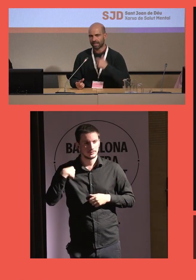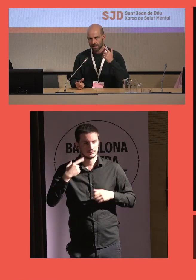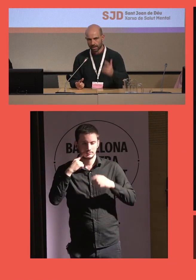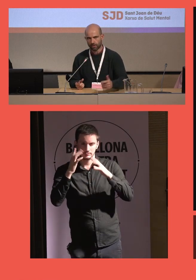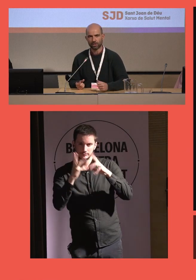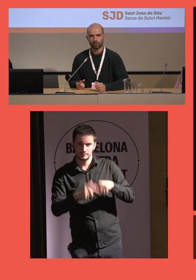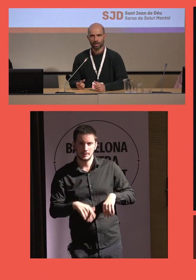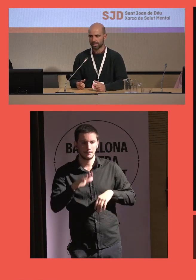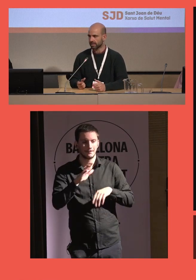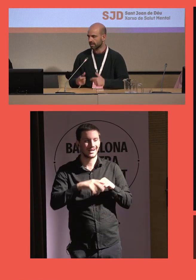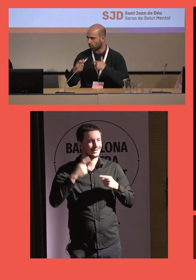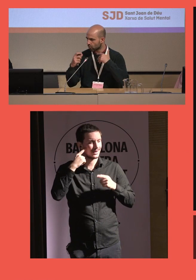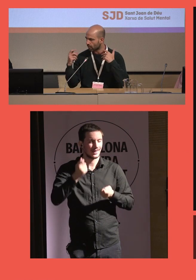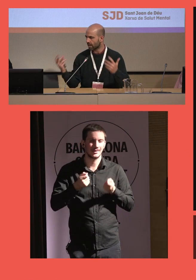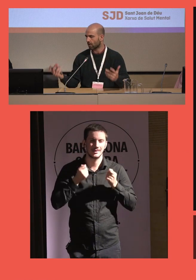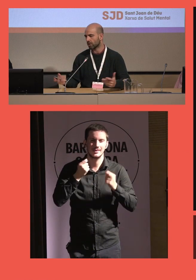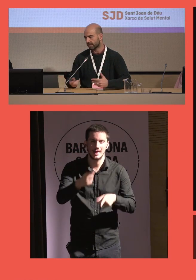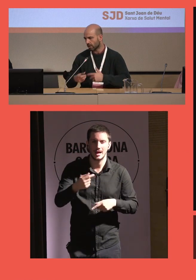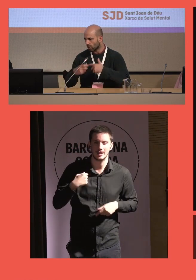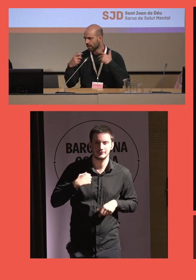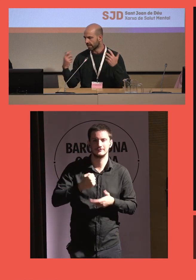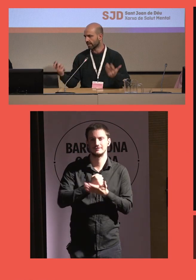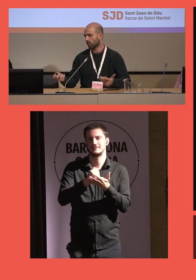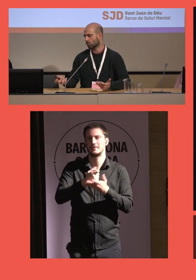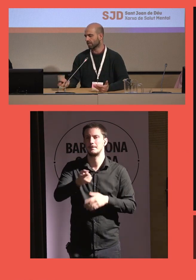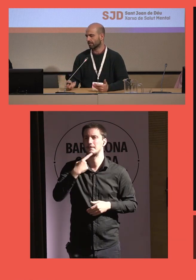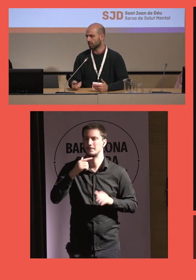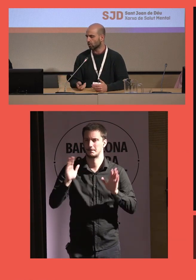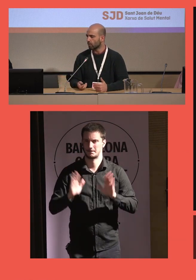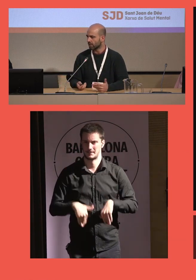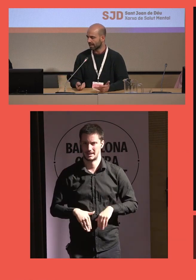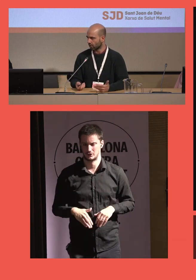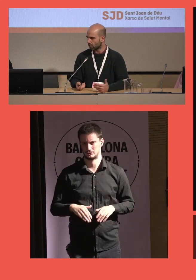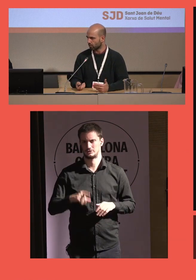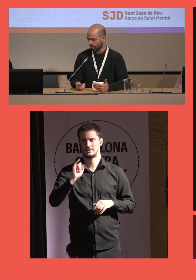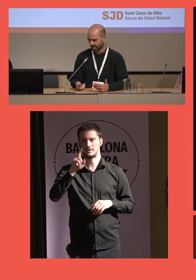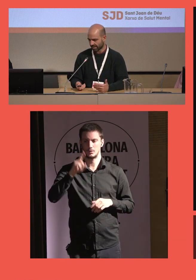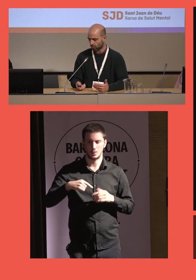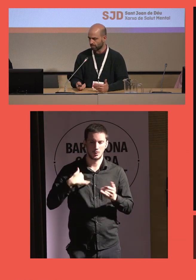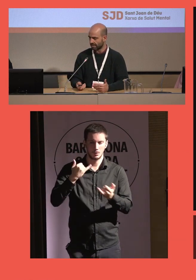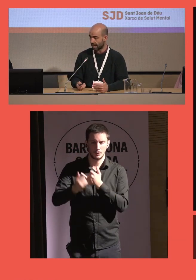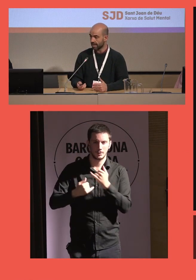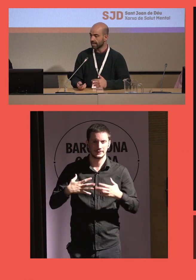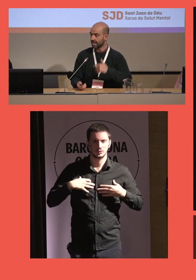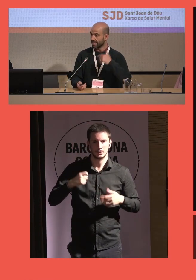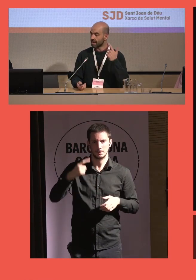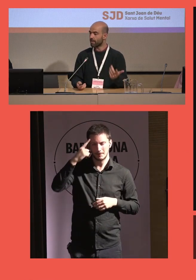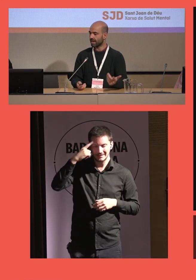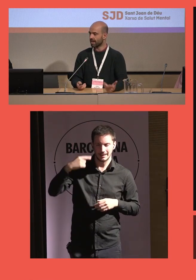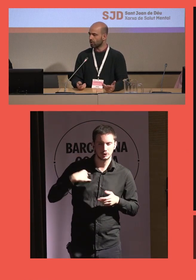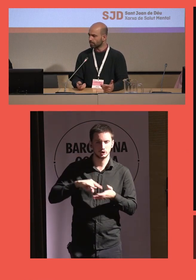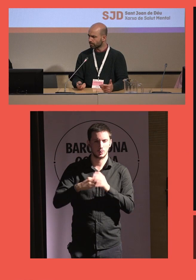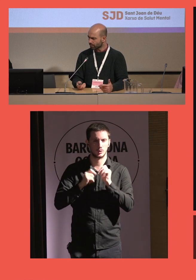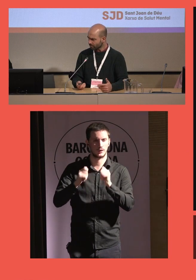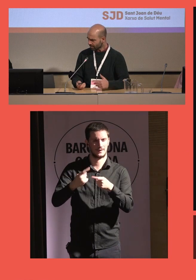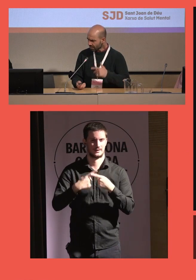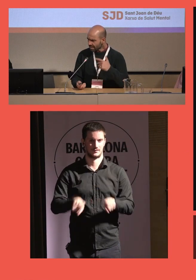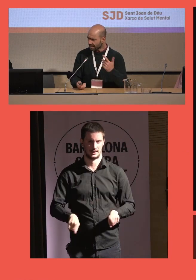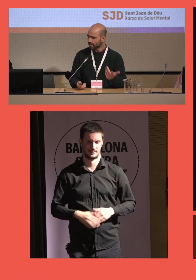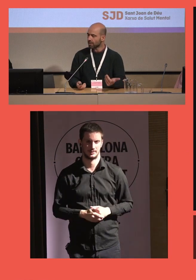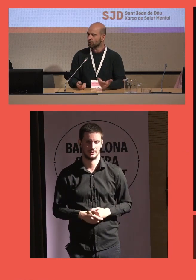la medicalización de estos pacientes y con un abordaje holístico y con un tratamiento comunitario de los problemas de salud mental. Y en paralelo,